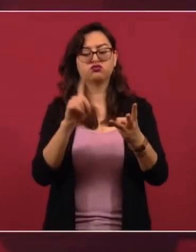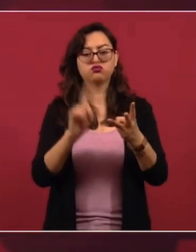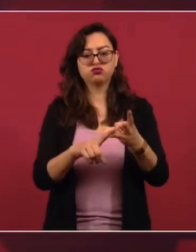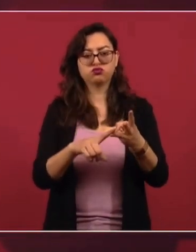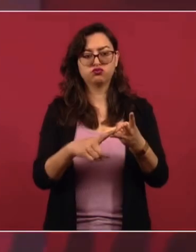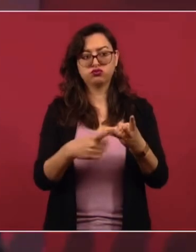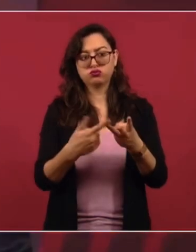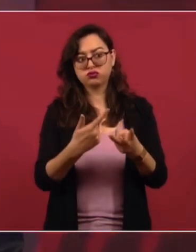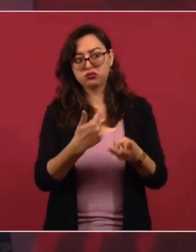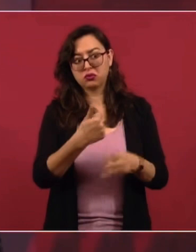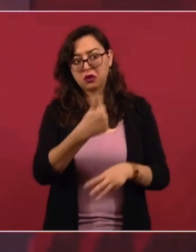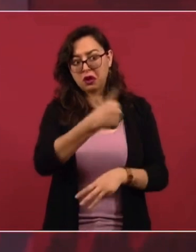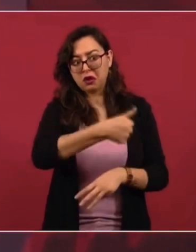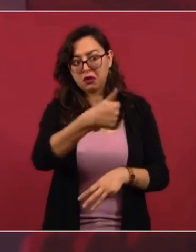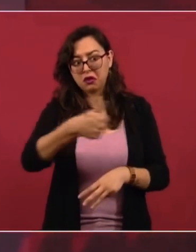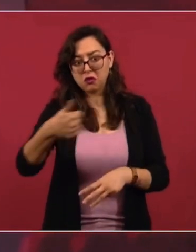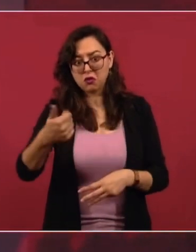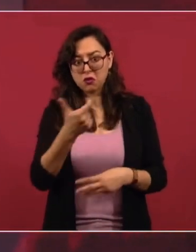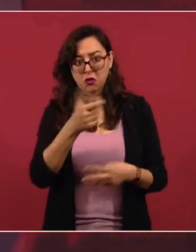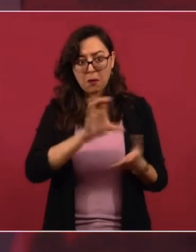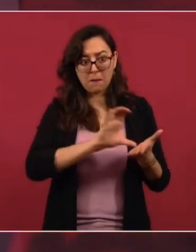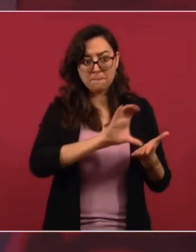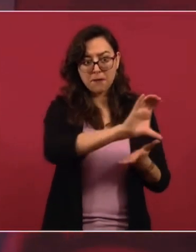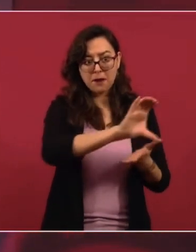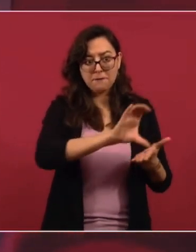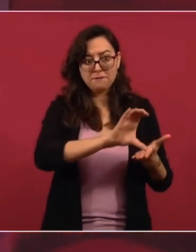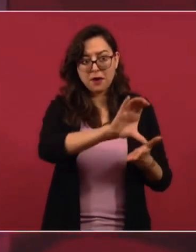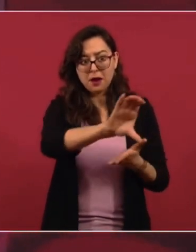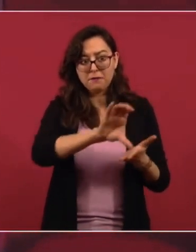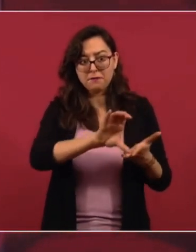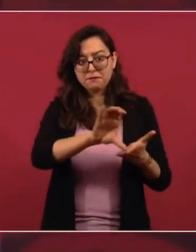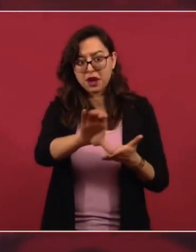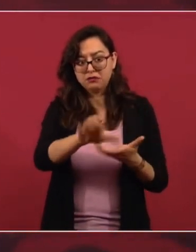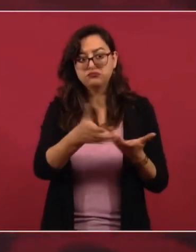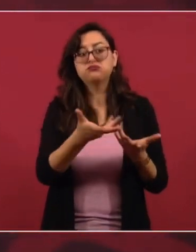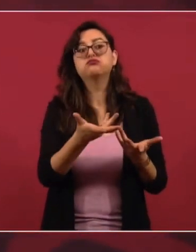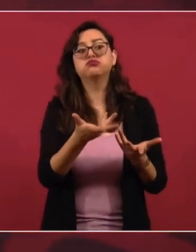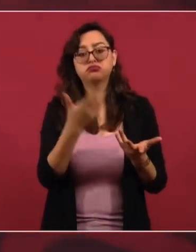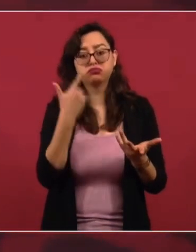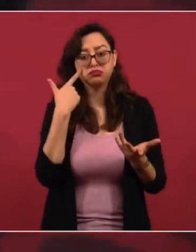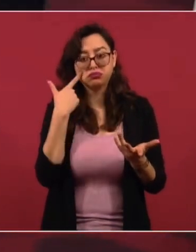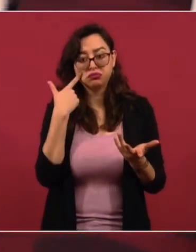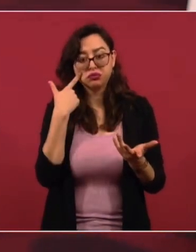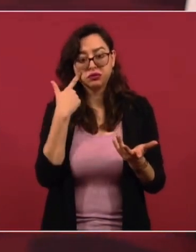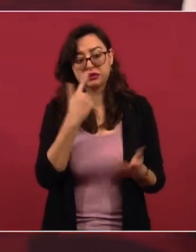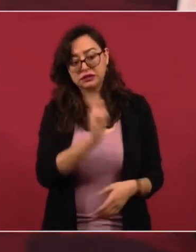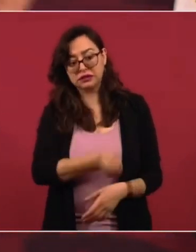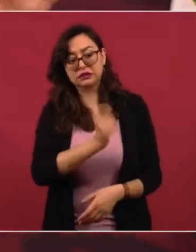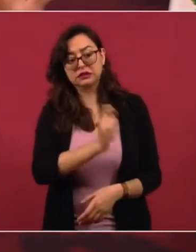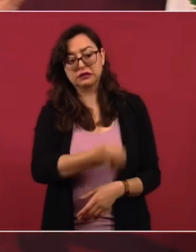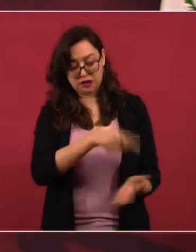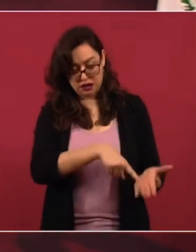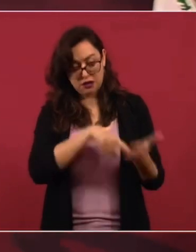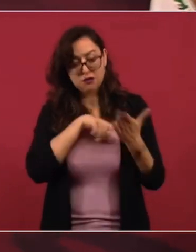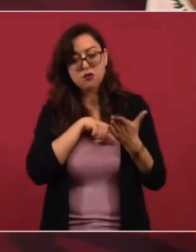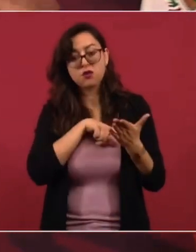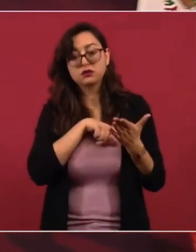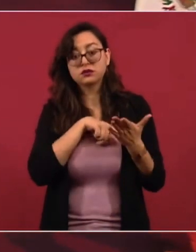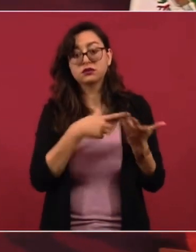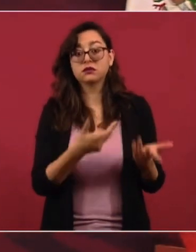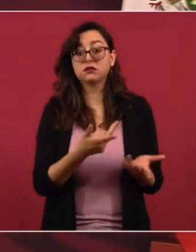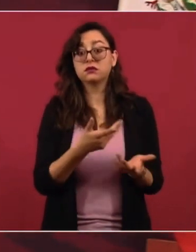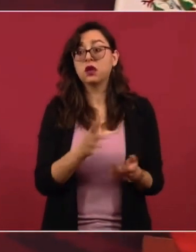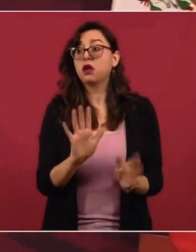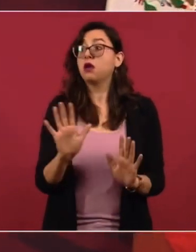partidas principales, porque no se sabe